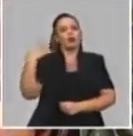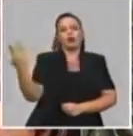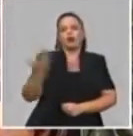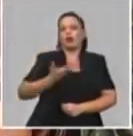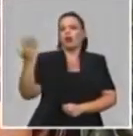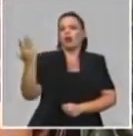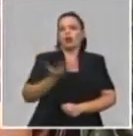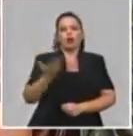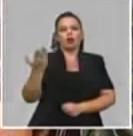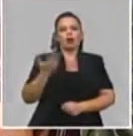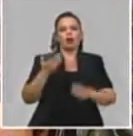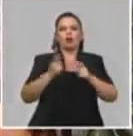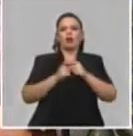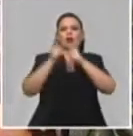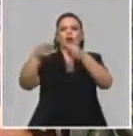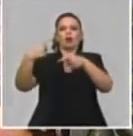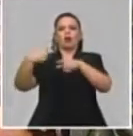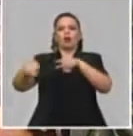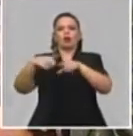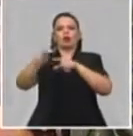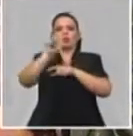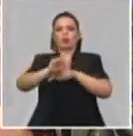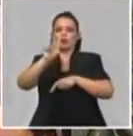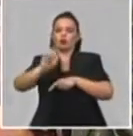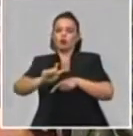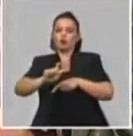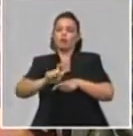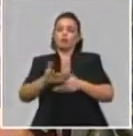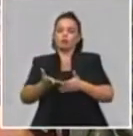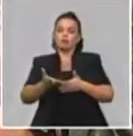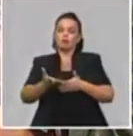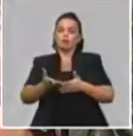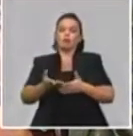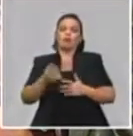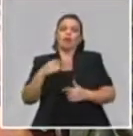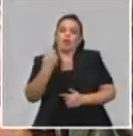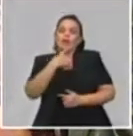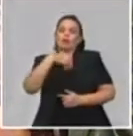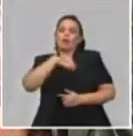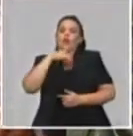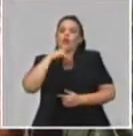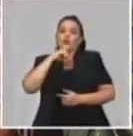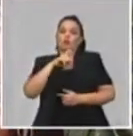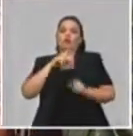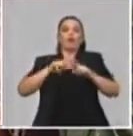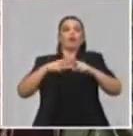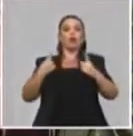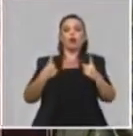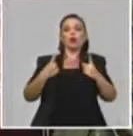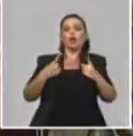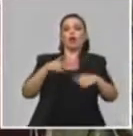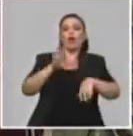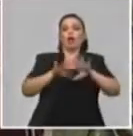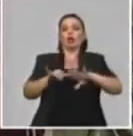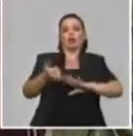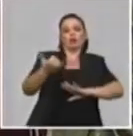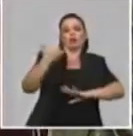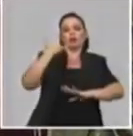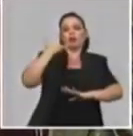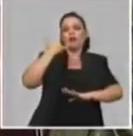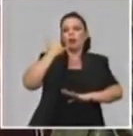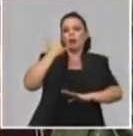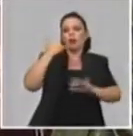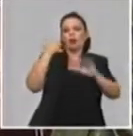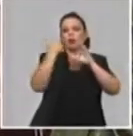en Quinta y Cuarenta y dos. Hemos tenido dificultades porque no solo no acceden a nuestros teléfonos y a nuestro correo